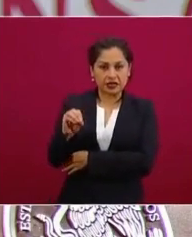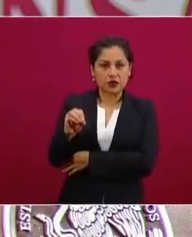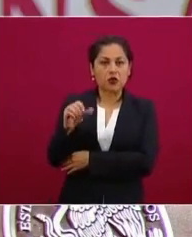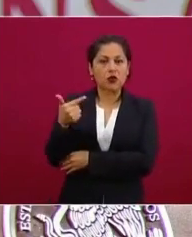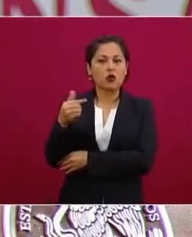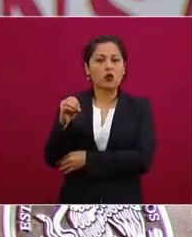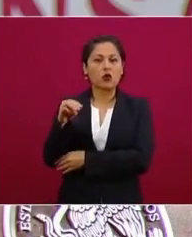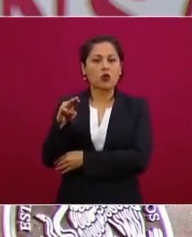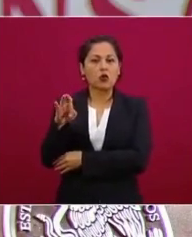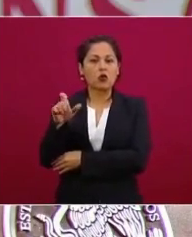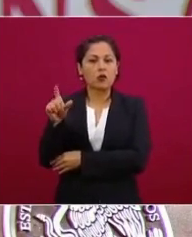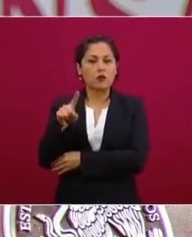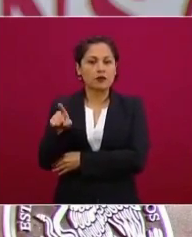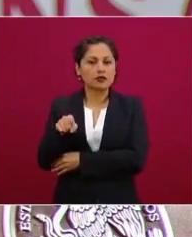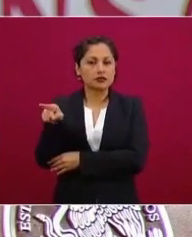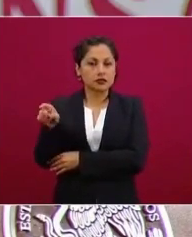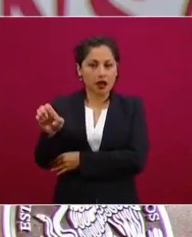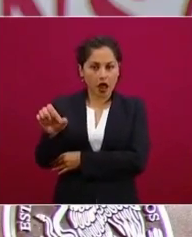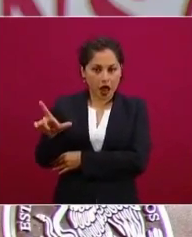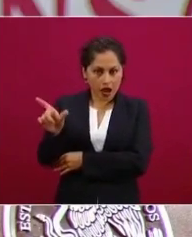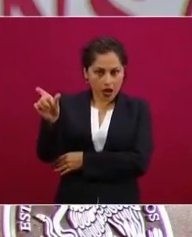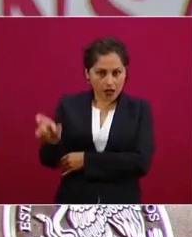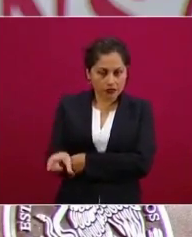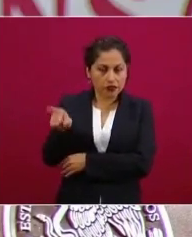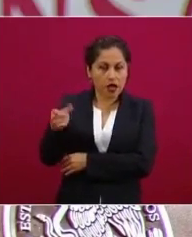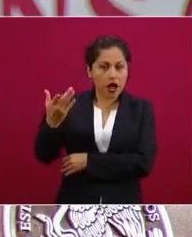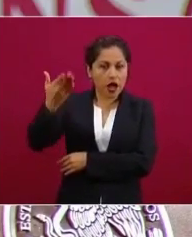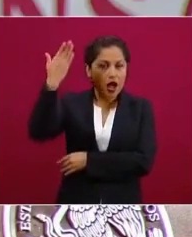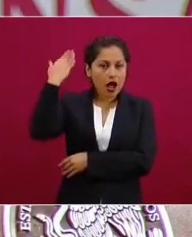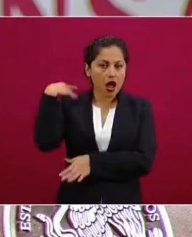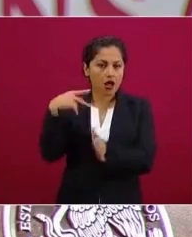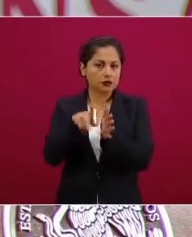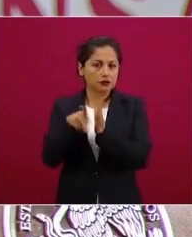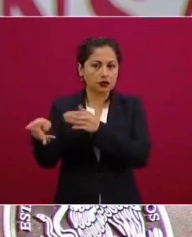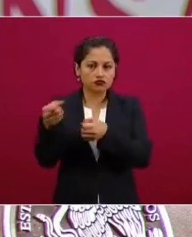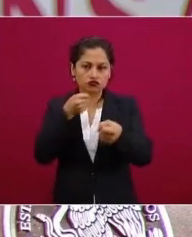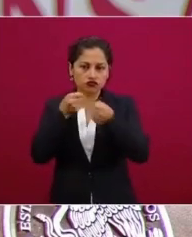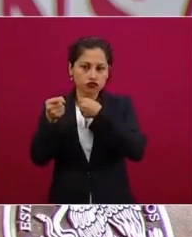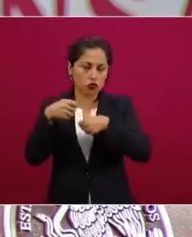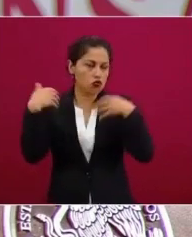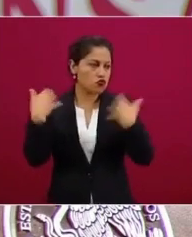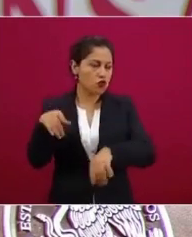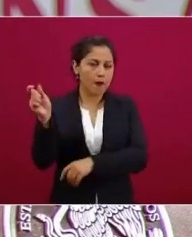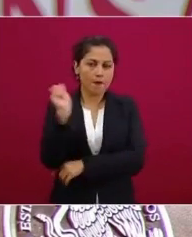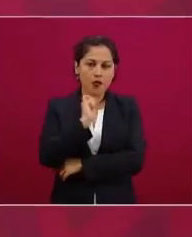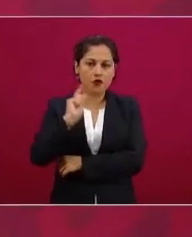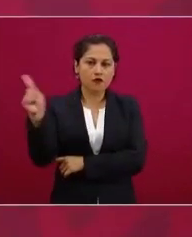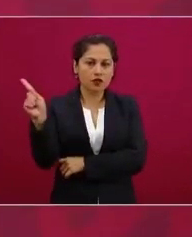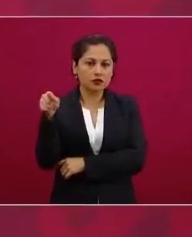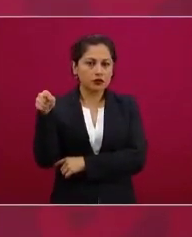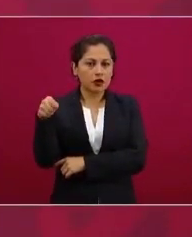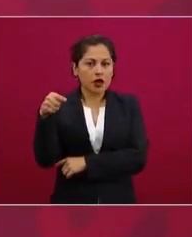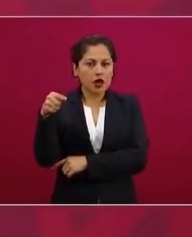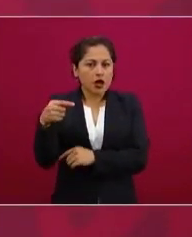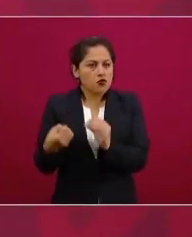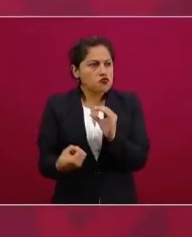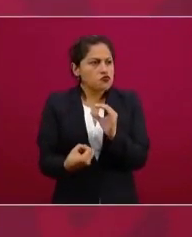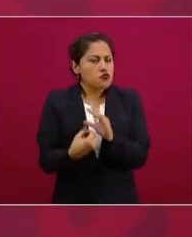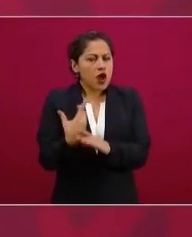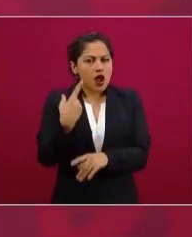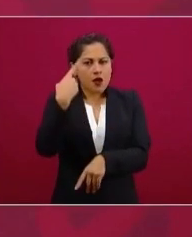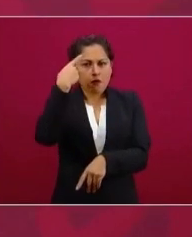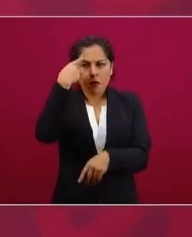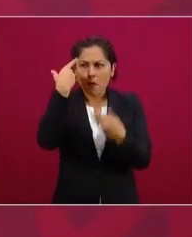mañaneras todos los días. Pero él no quiere debatir con esas personas. Ayer, por ejemplo, Leo Zuckerman, lo rezaba a